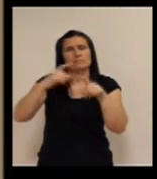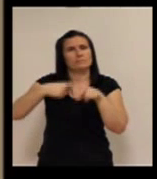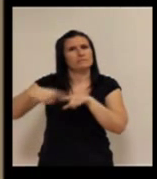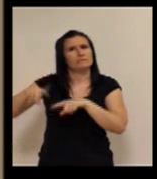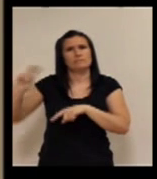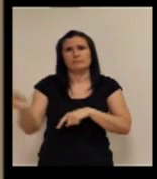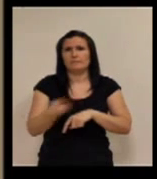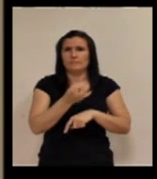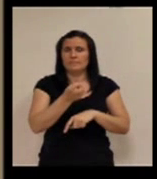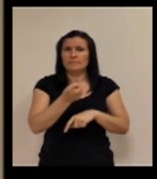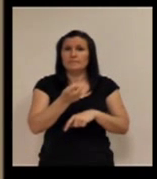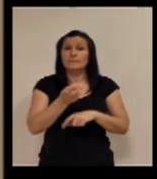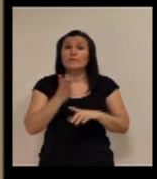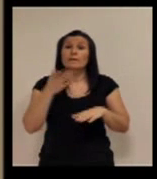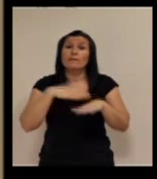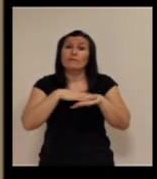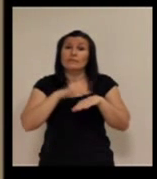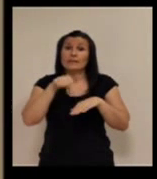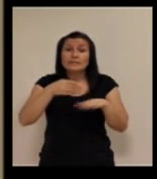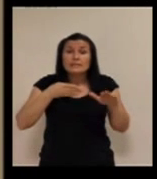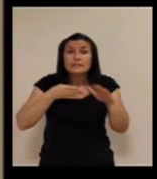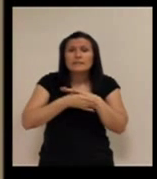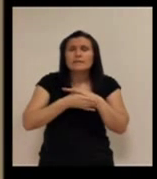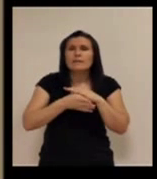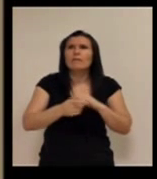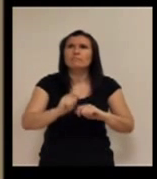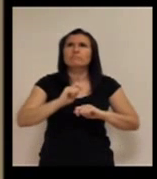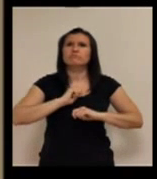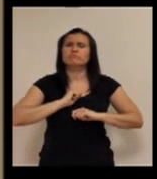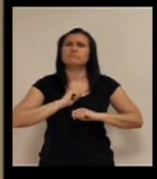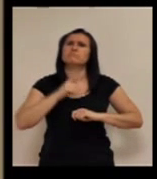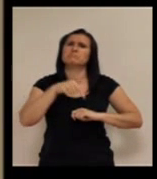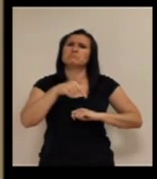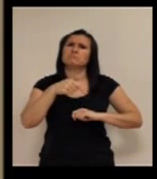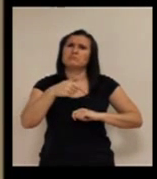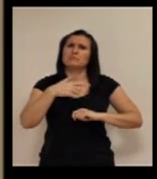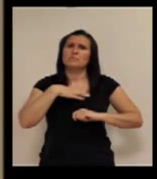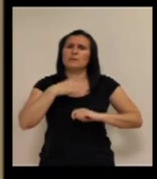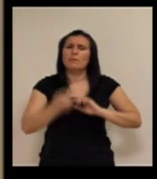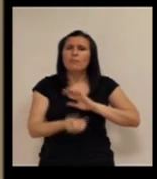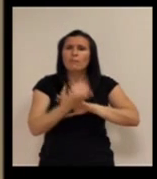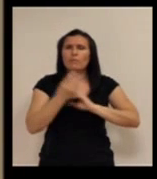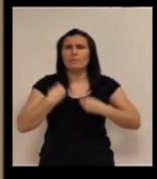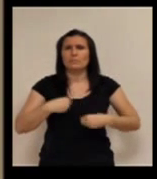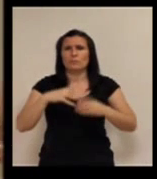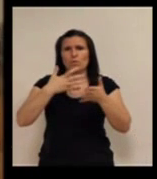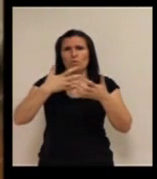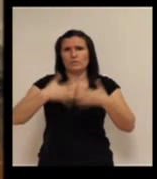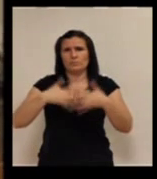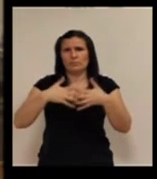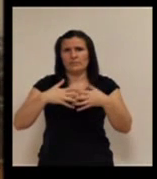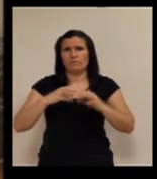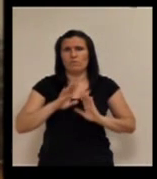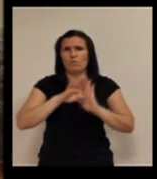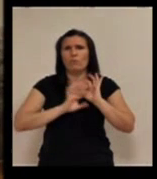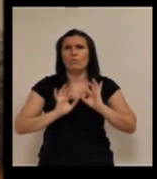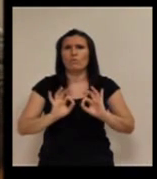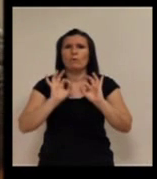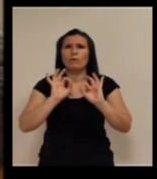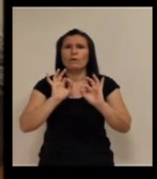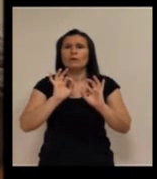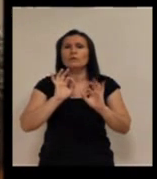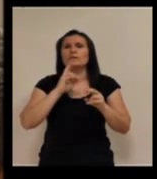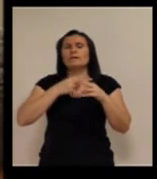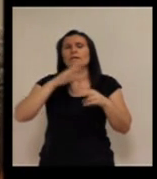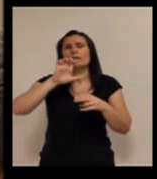Y bueno, eso, básicamente estas ideas es lo que nos movió en el 2010 a desarrollar este dispositivo que se